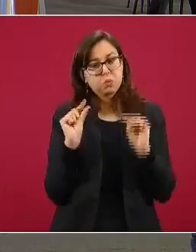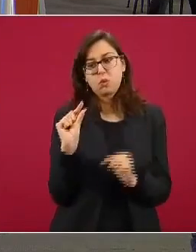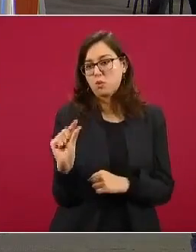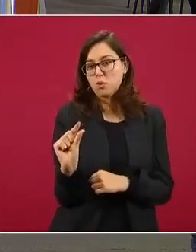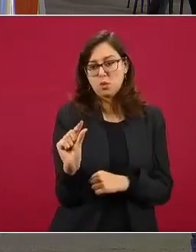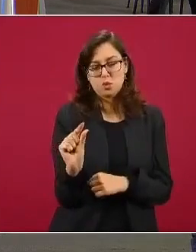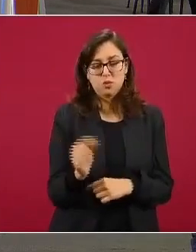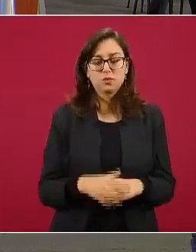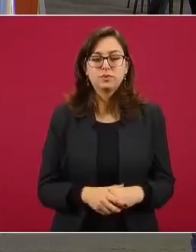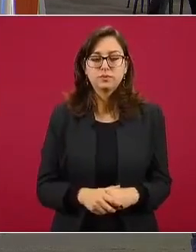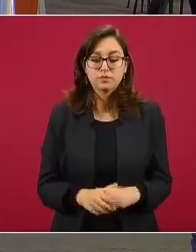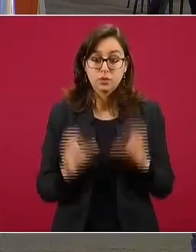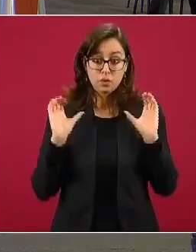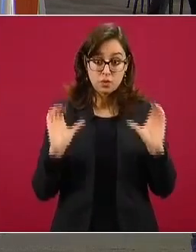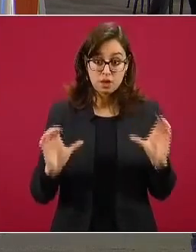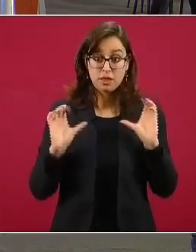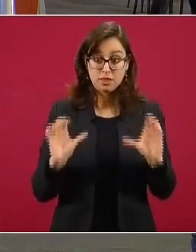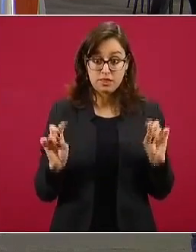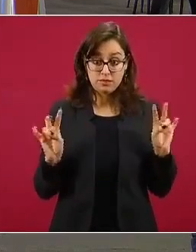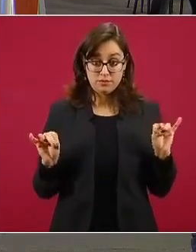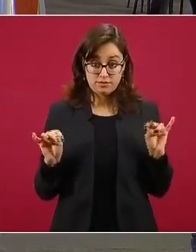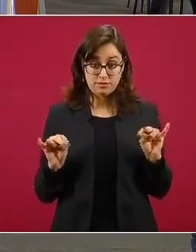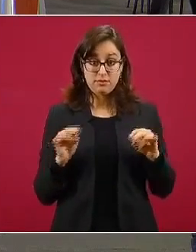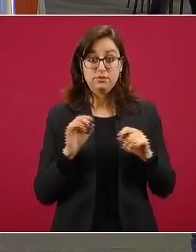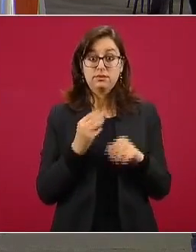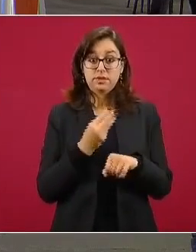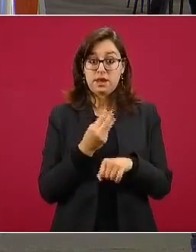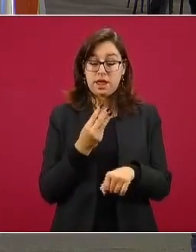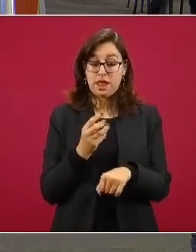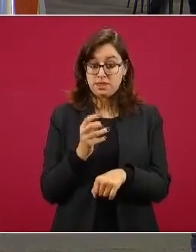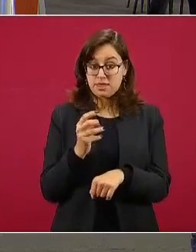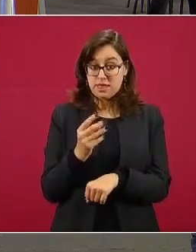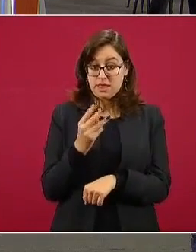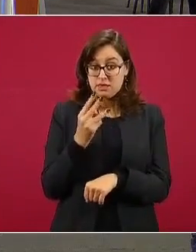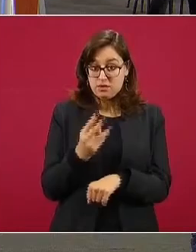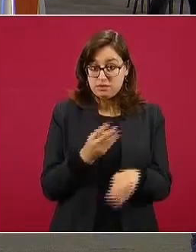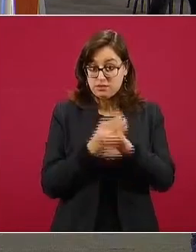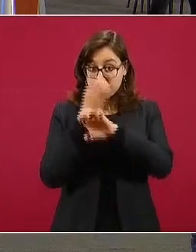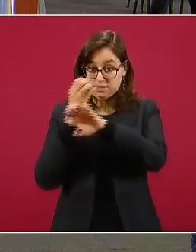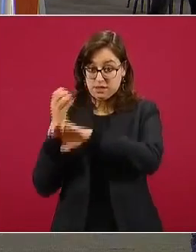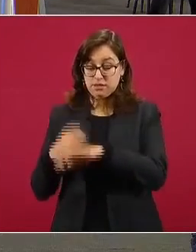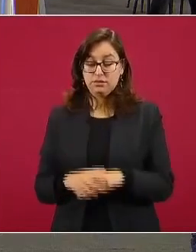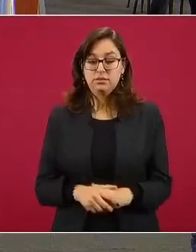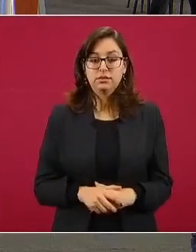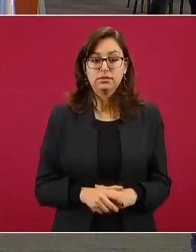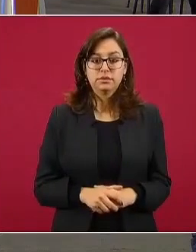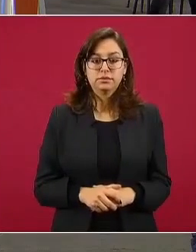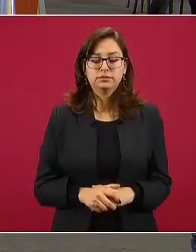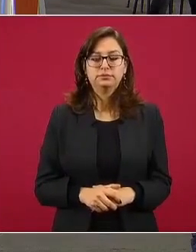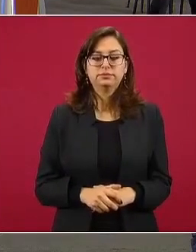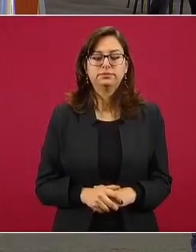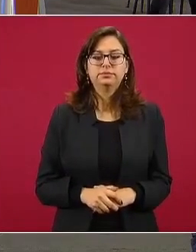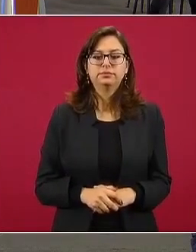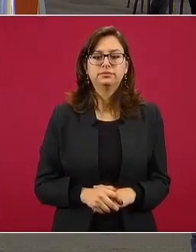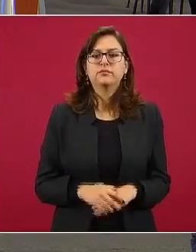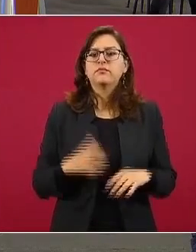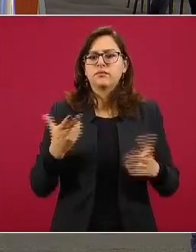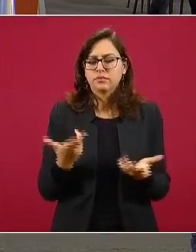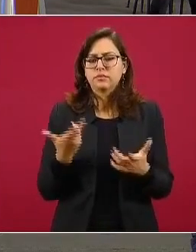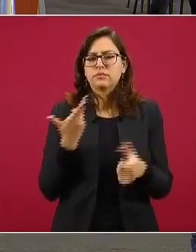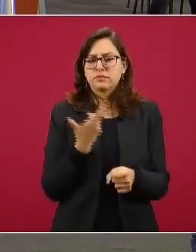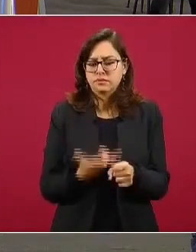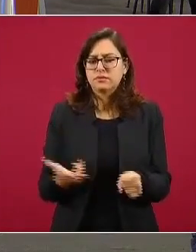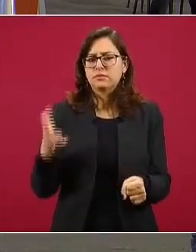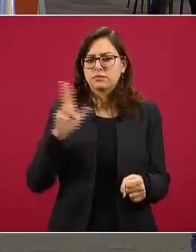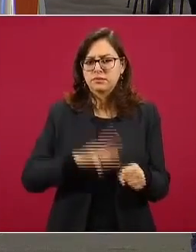con esta magnitud. Ojo para las 32 entidades federativas. La siguiente. Y aquí se ve la hospitalización en Aguascalientes, si lo